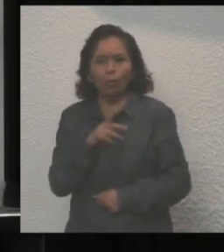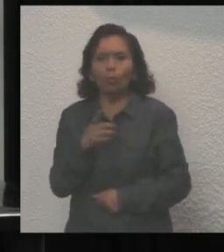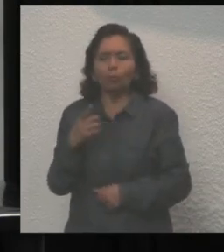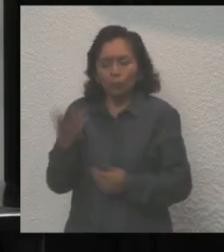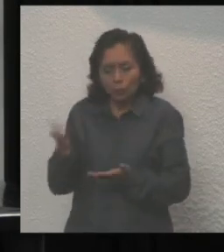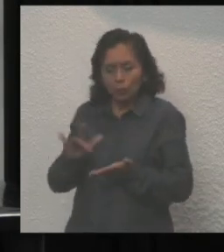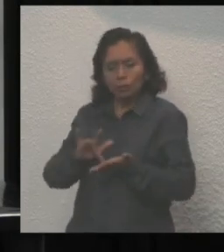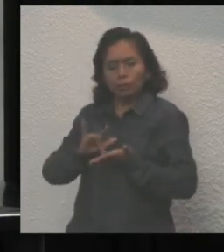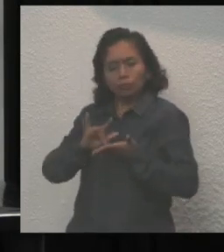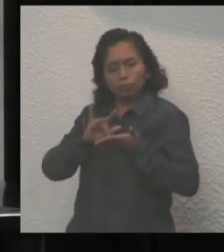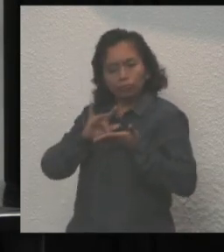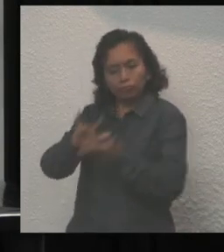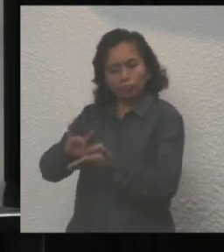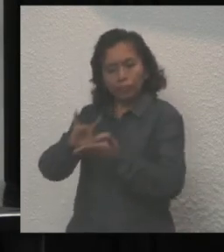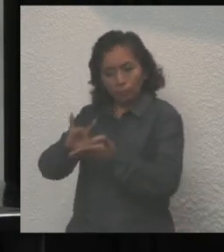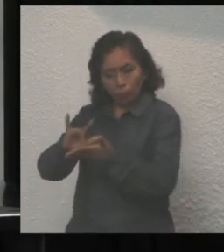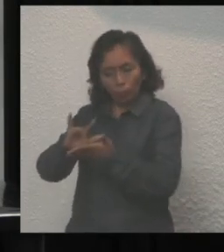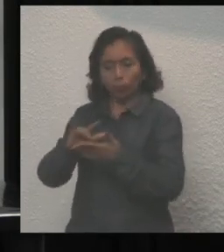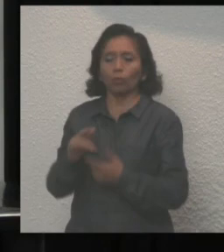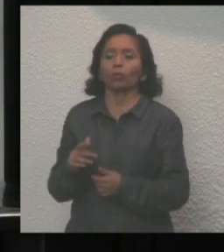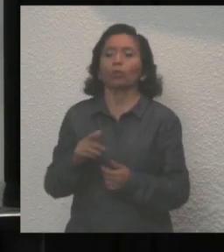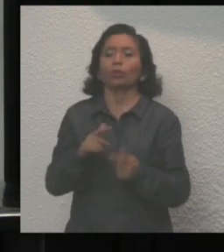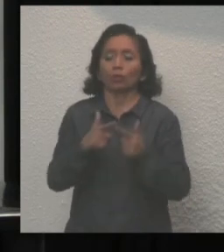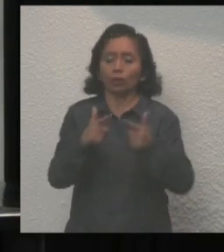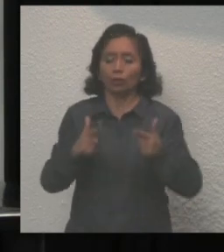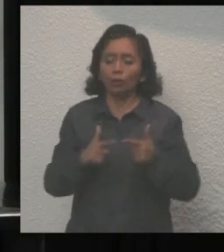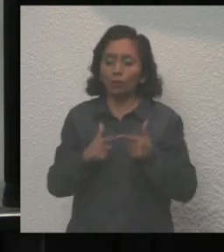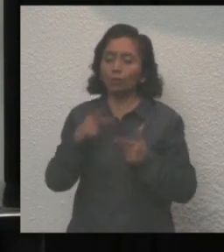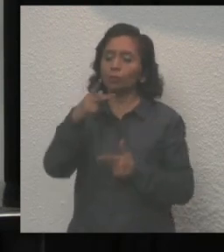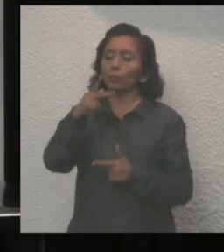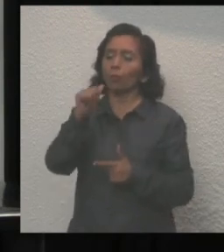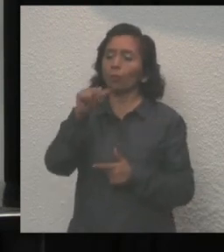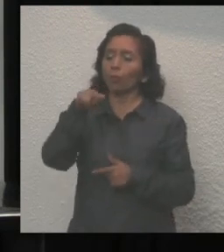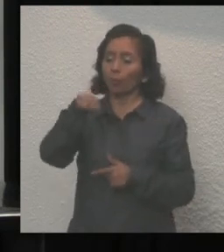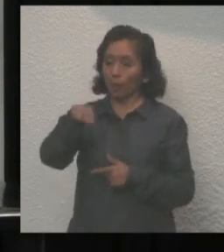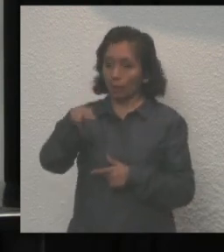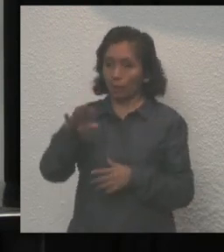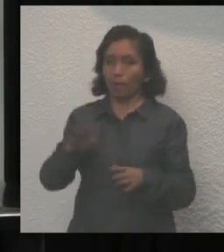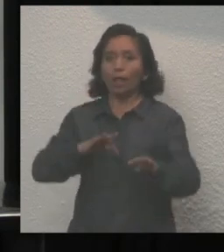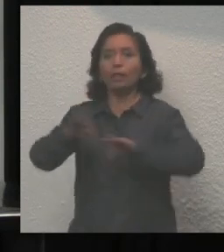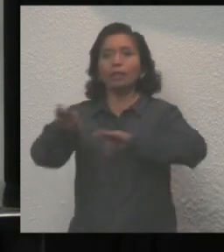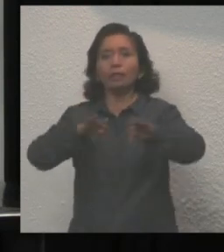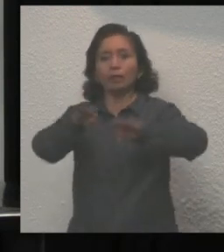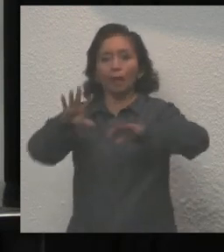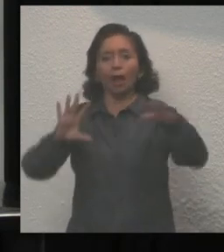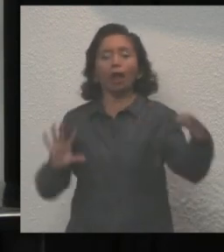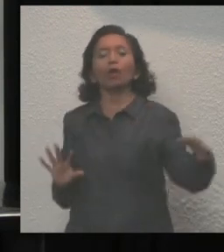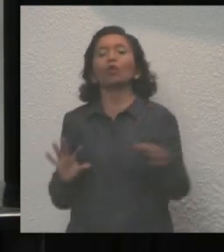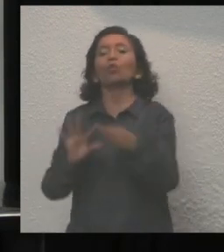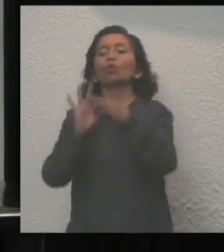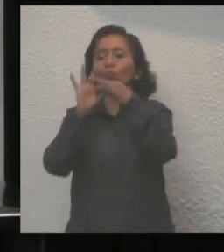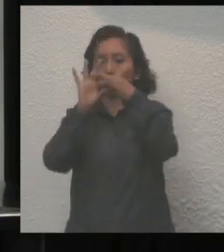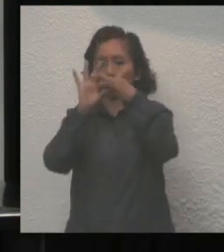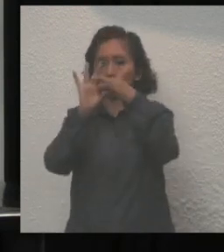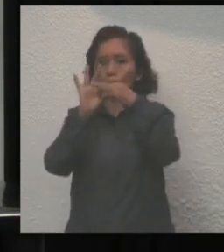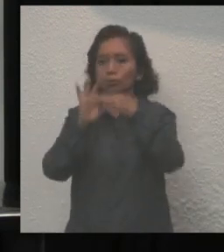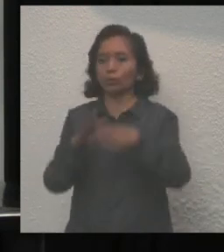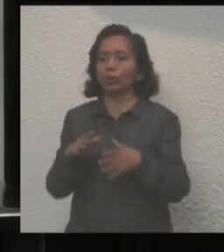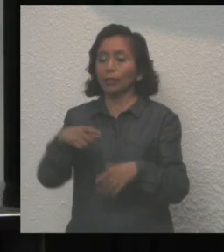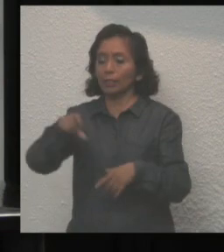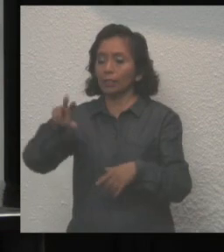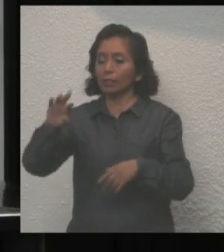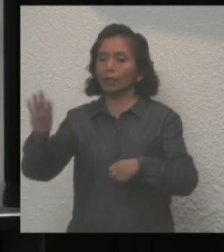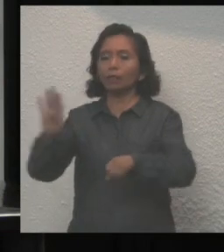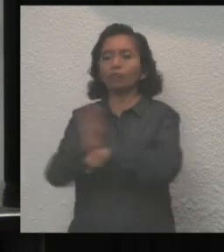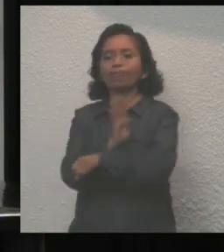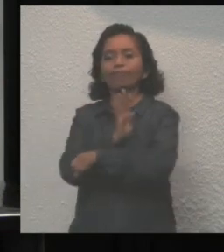el compromiso del Grupo Legislativo de Acción Nacional para trabajar en conjunto, siempre en beneficio de Quintana